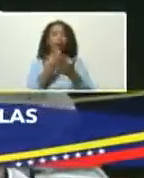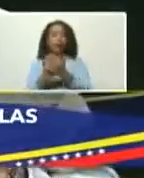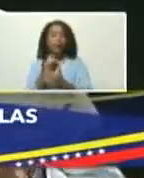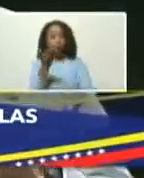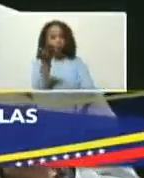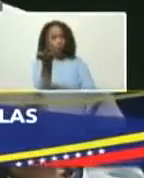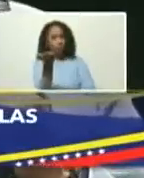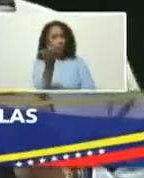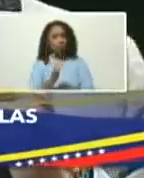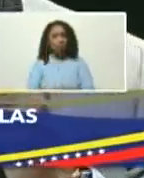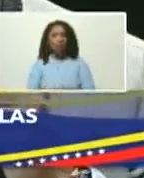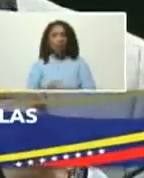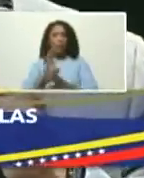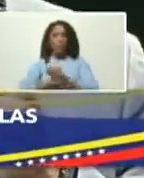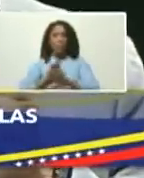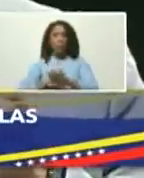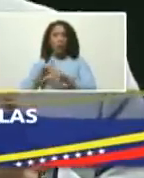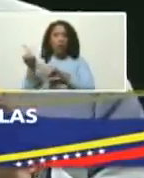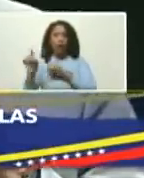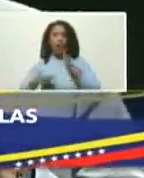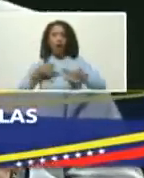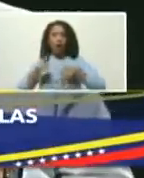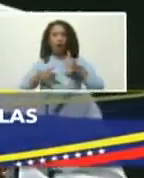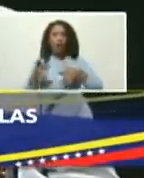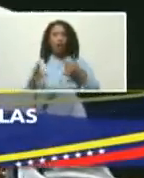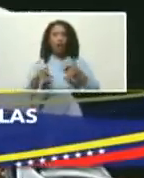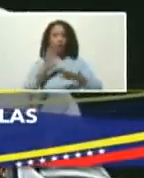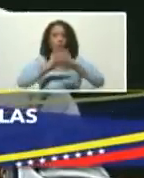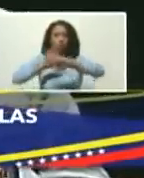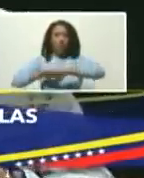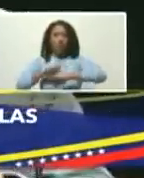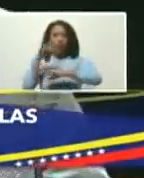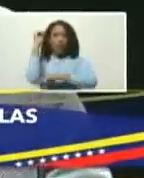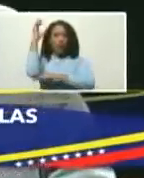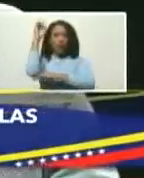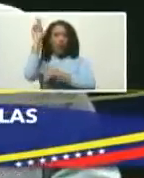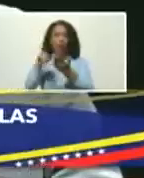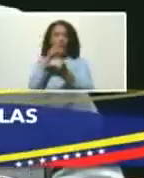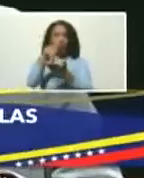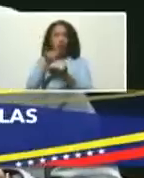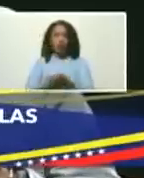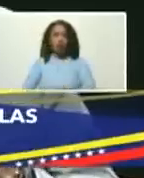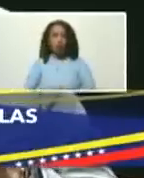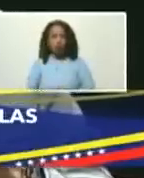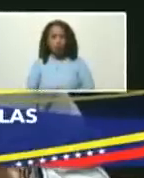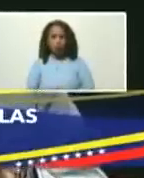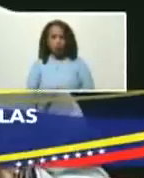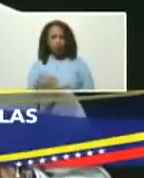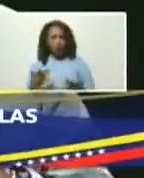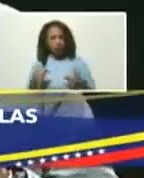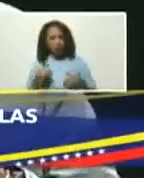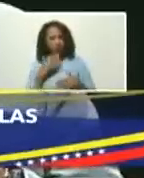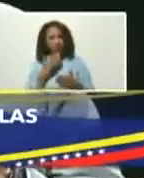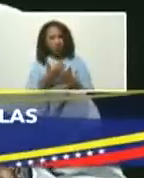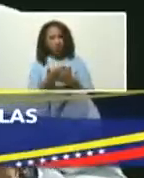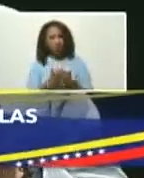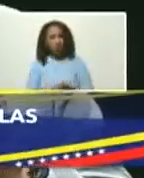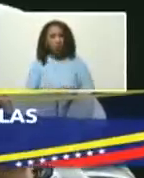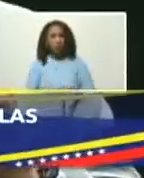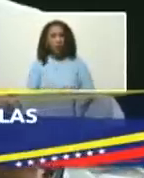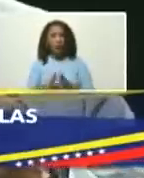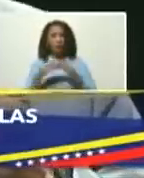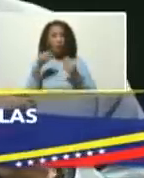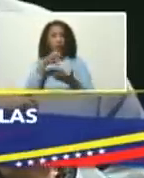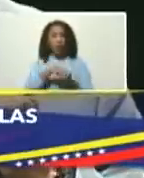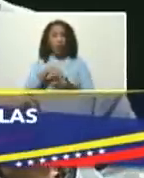por este acto de promulgación a la asamblea nacional que hoy nos permite a todos los